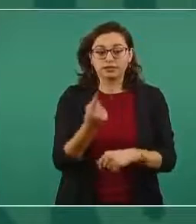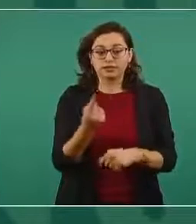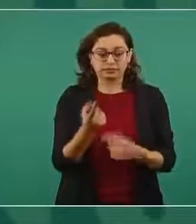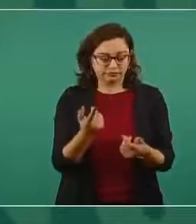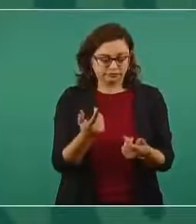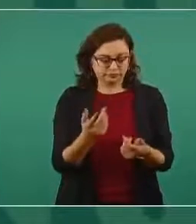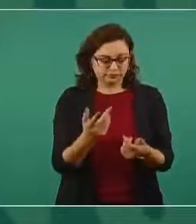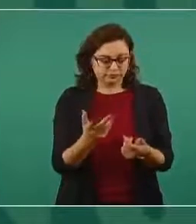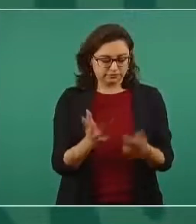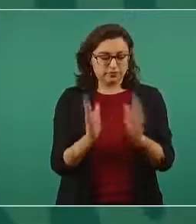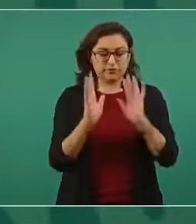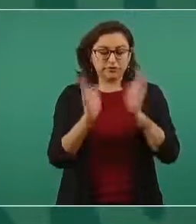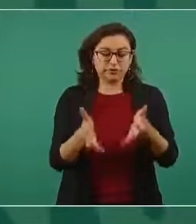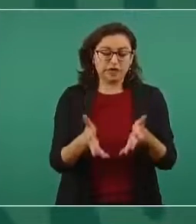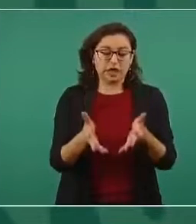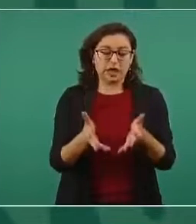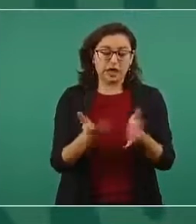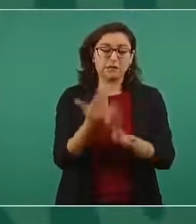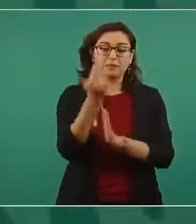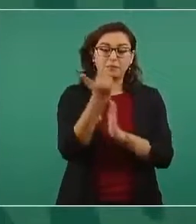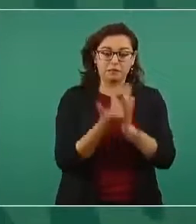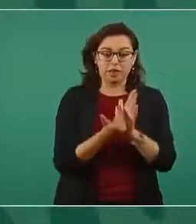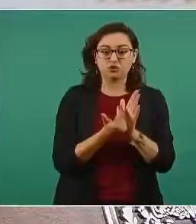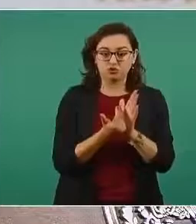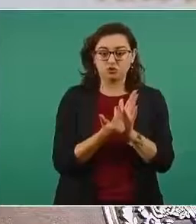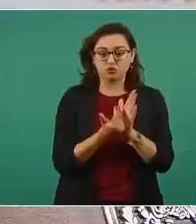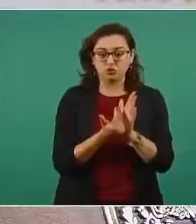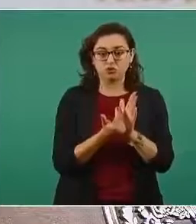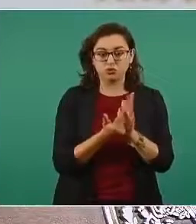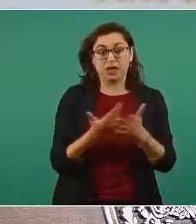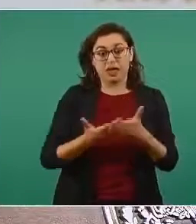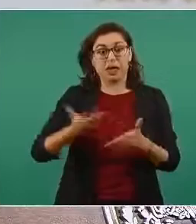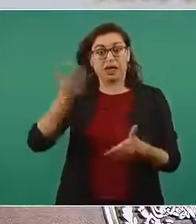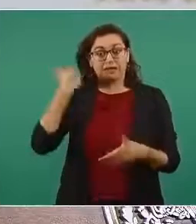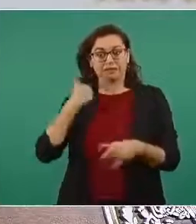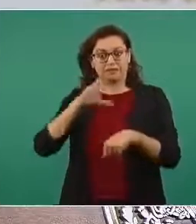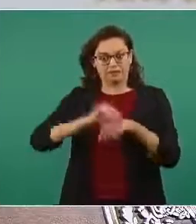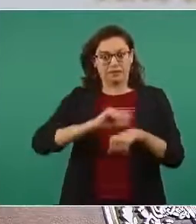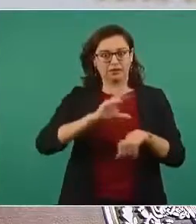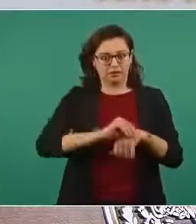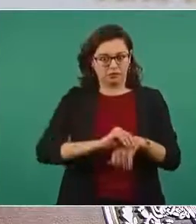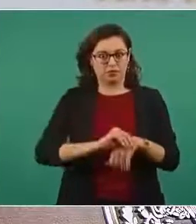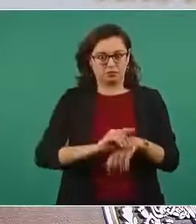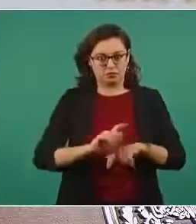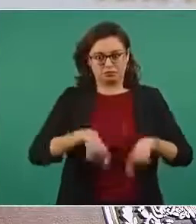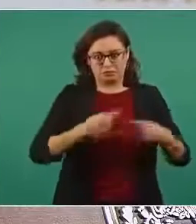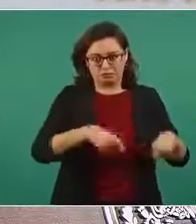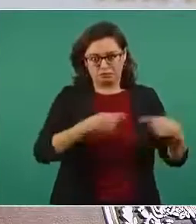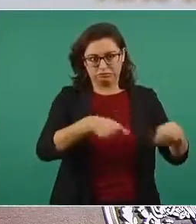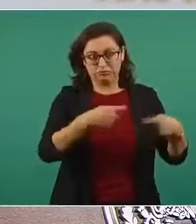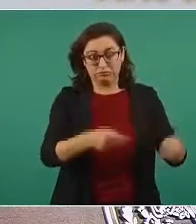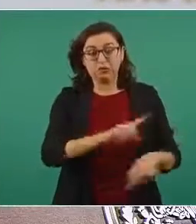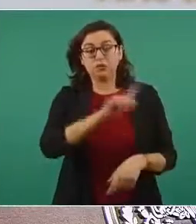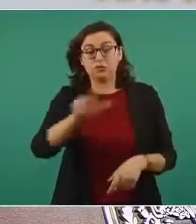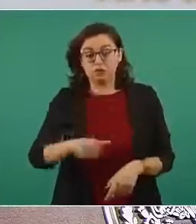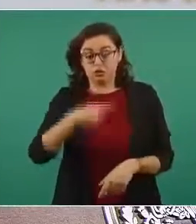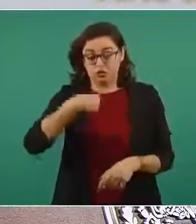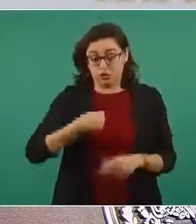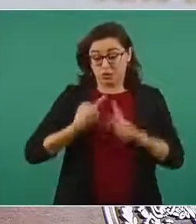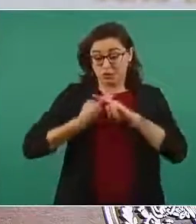la superficie concesionada que cuando entramos al gobierno